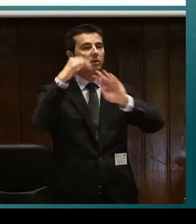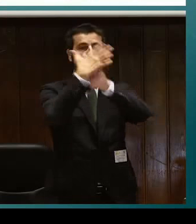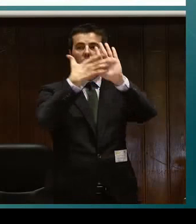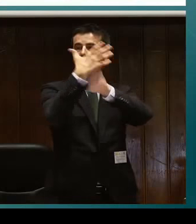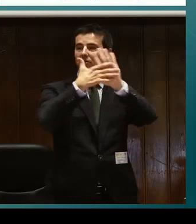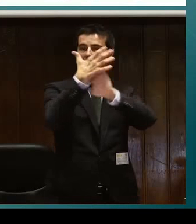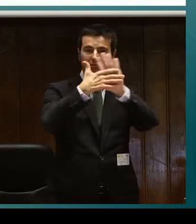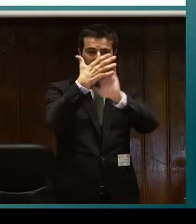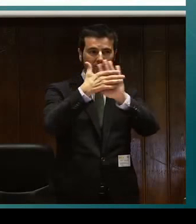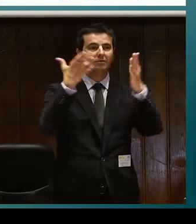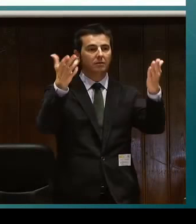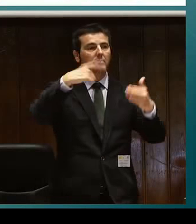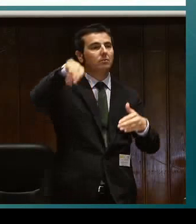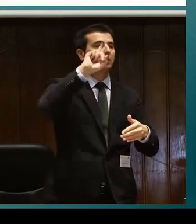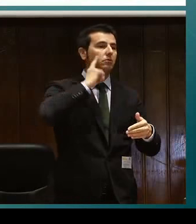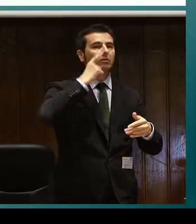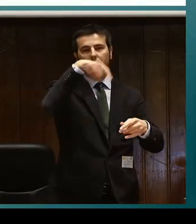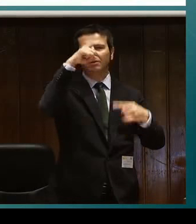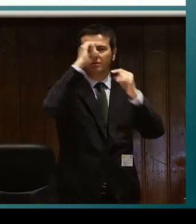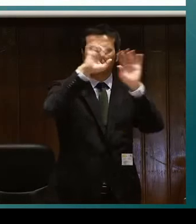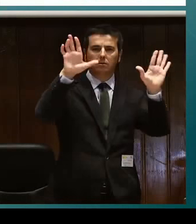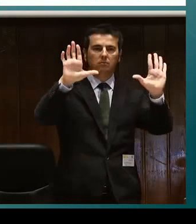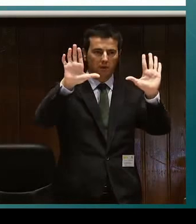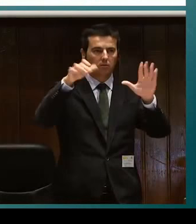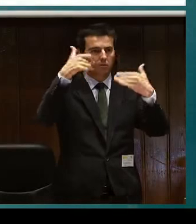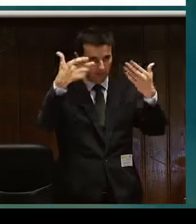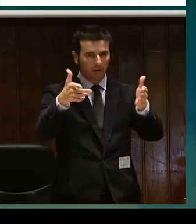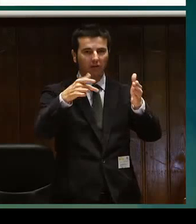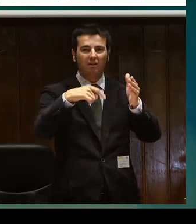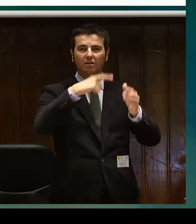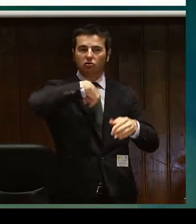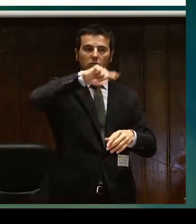Es importante también la ley que reconoce la lengua de signos,